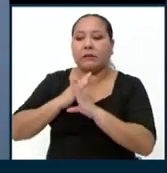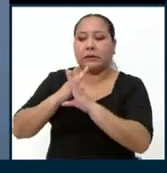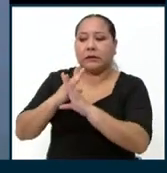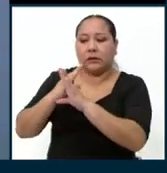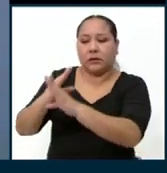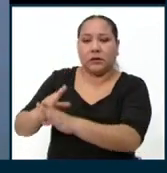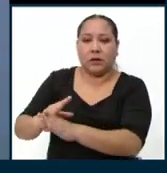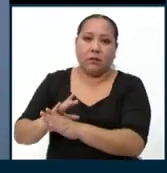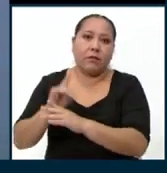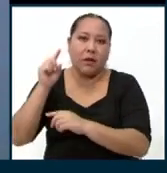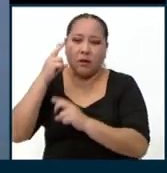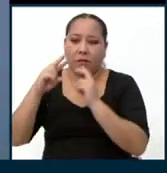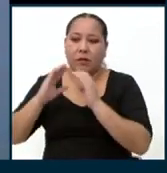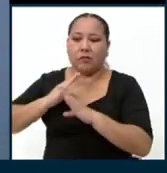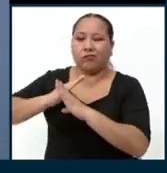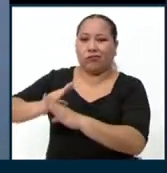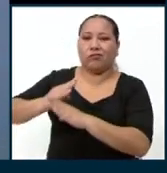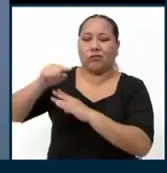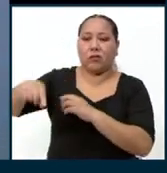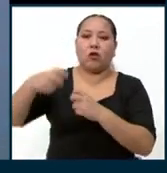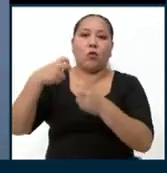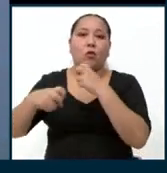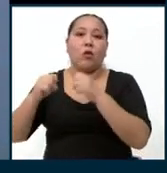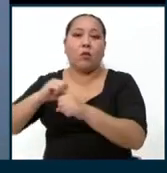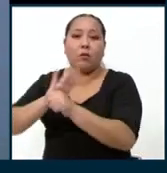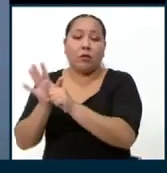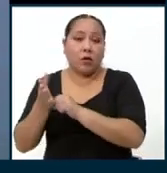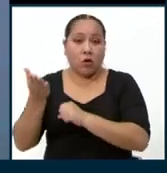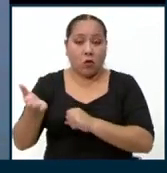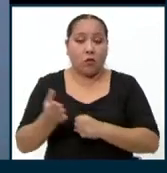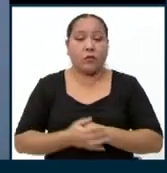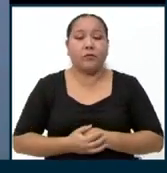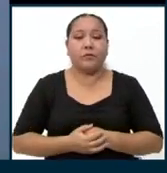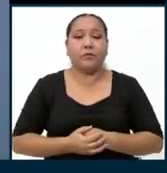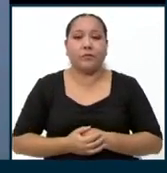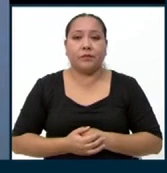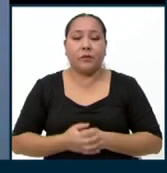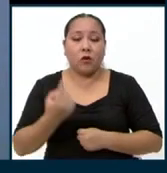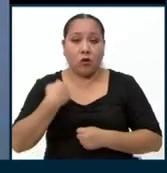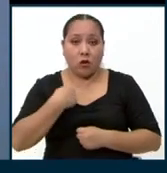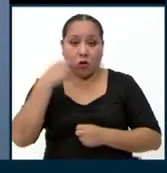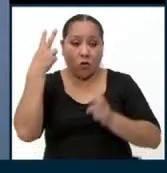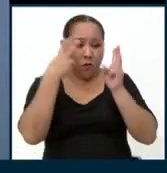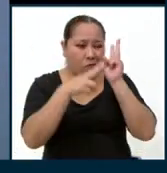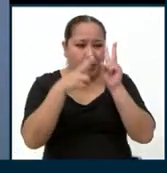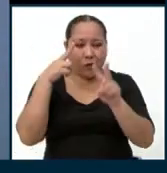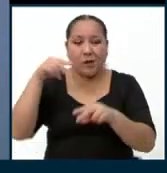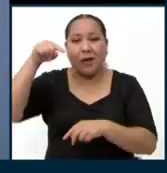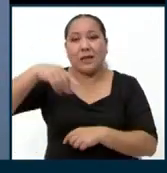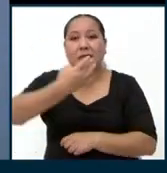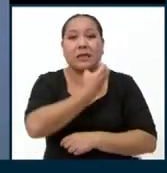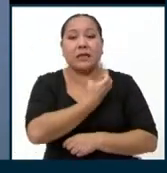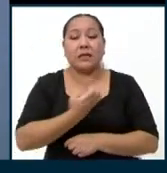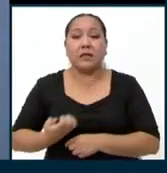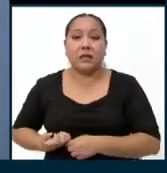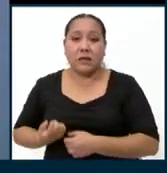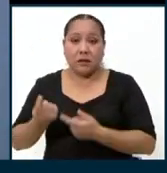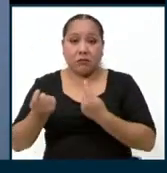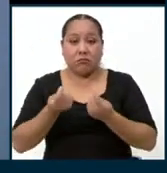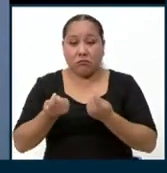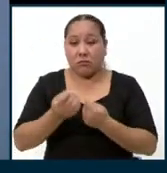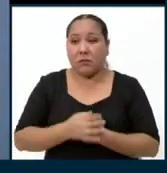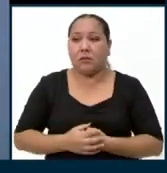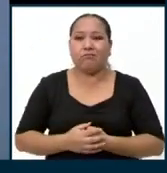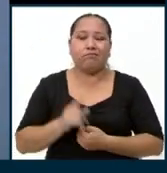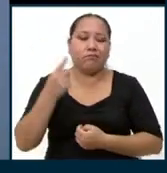contrarrestar los efectos del COVID-19. Lo que yo veo es de que este gobierno ha tenido una